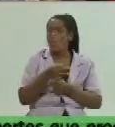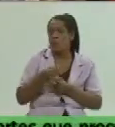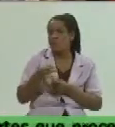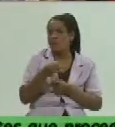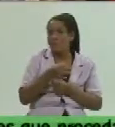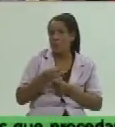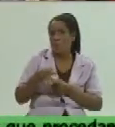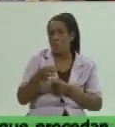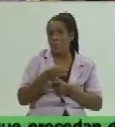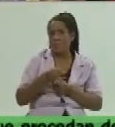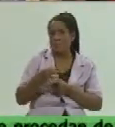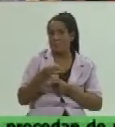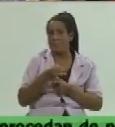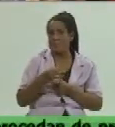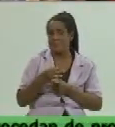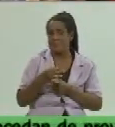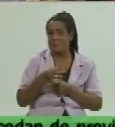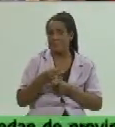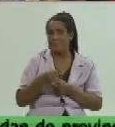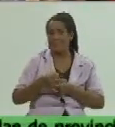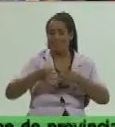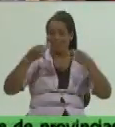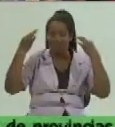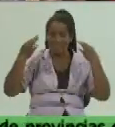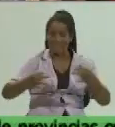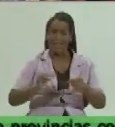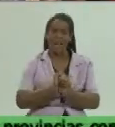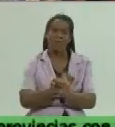que sea soberano